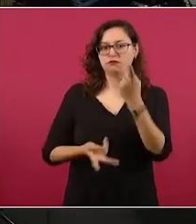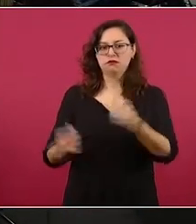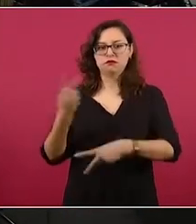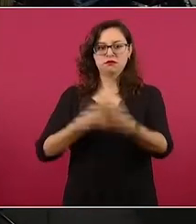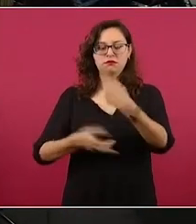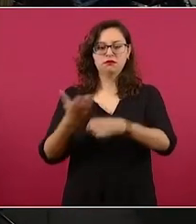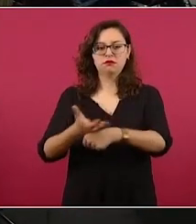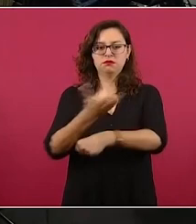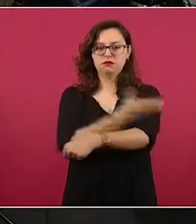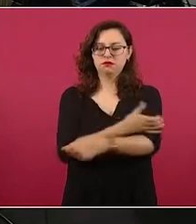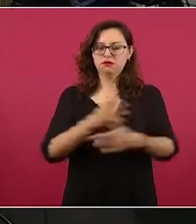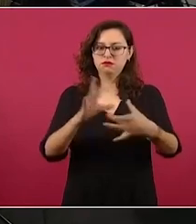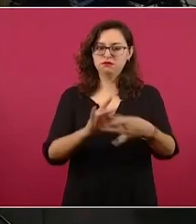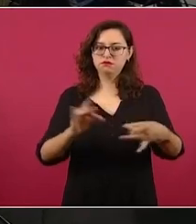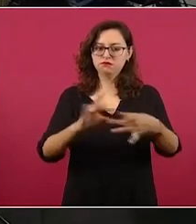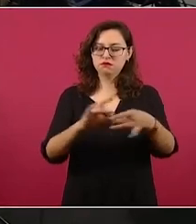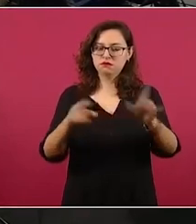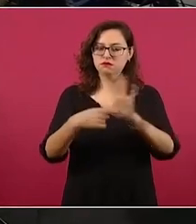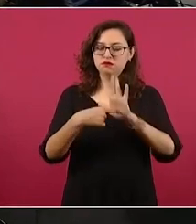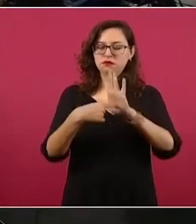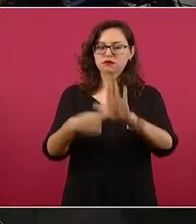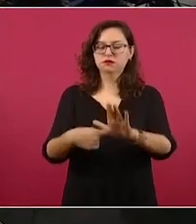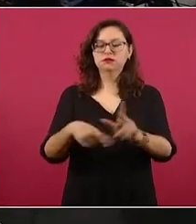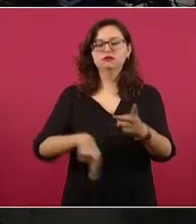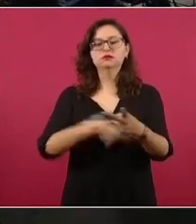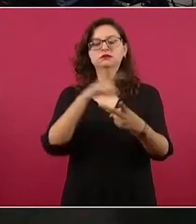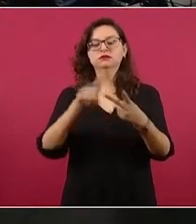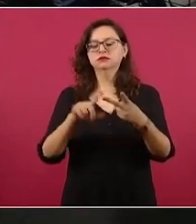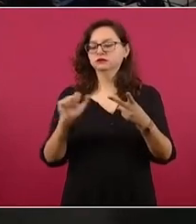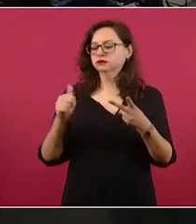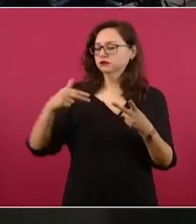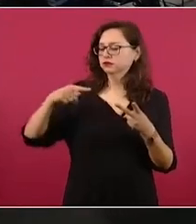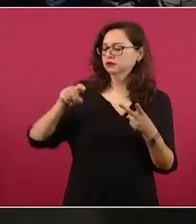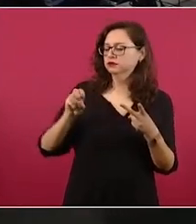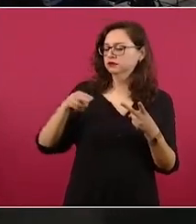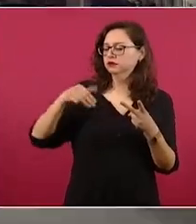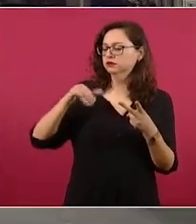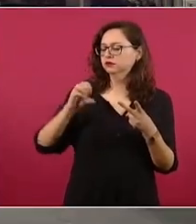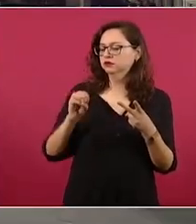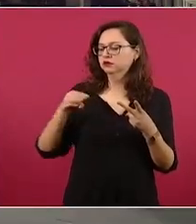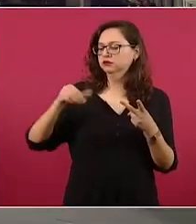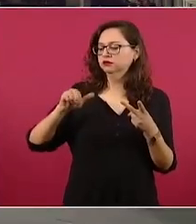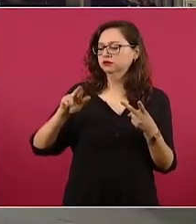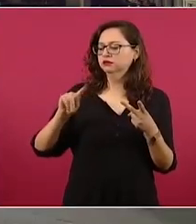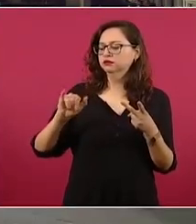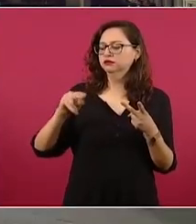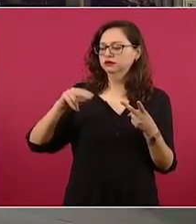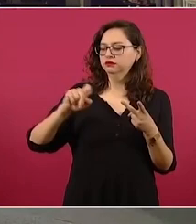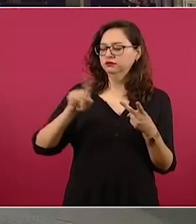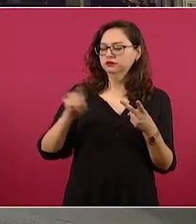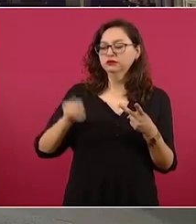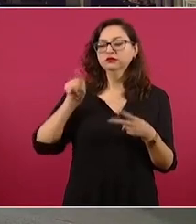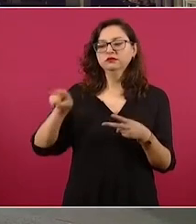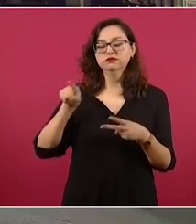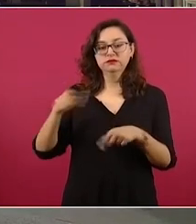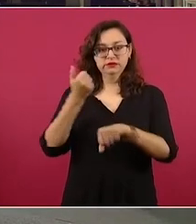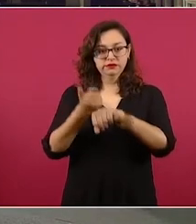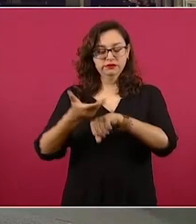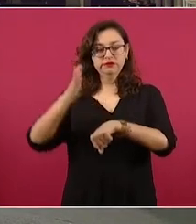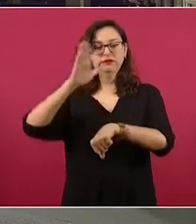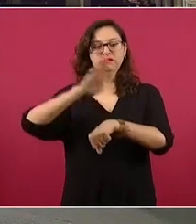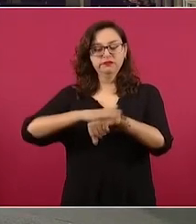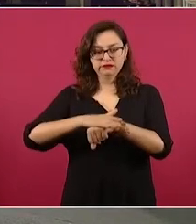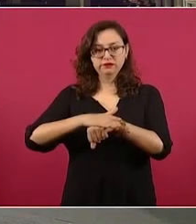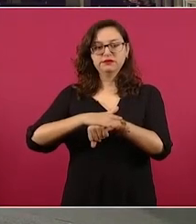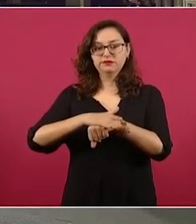Antonio Martínez Dagnino, que es el administrador general de Grandes